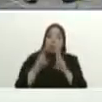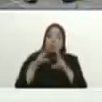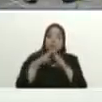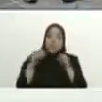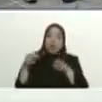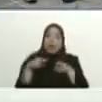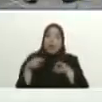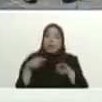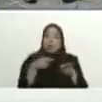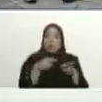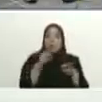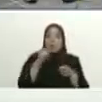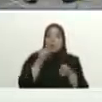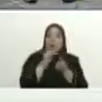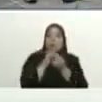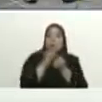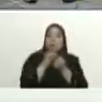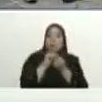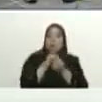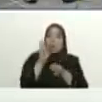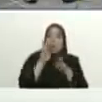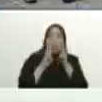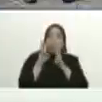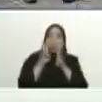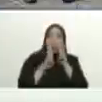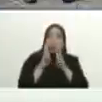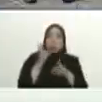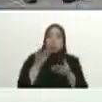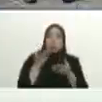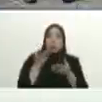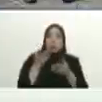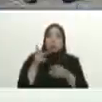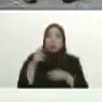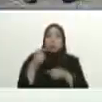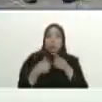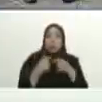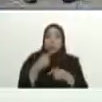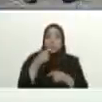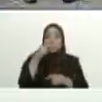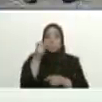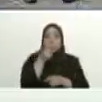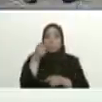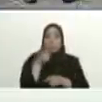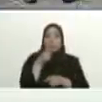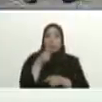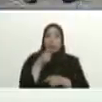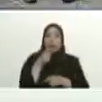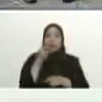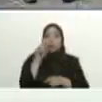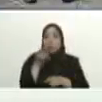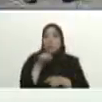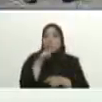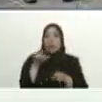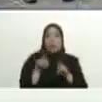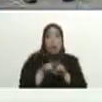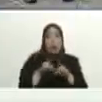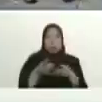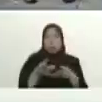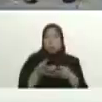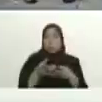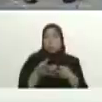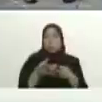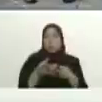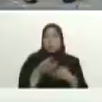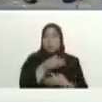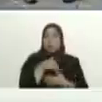río pero bueno Freddy en el método de la paridera ponte a parir bueno